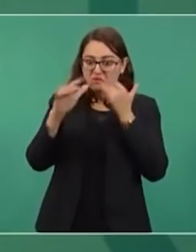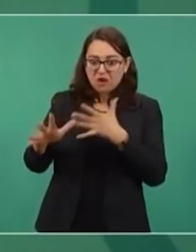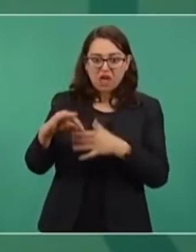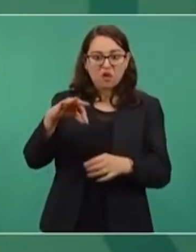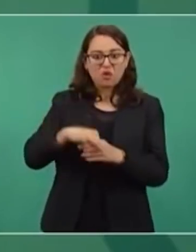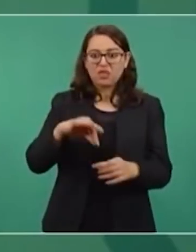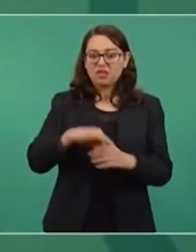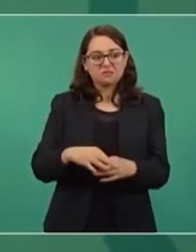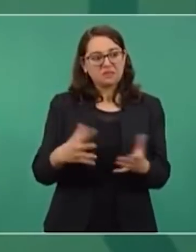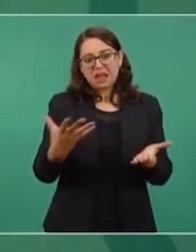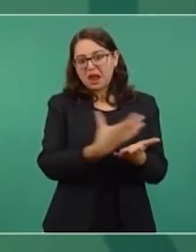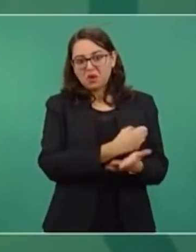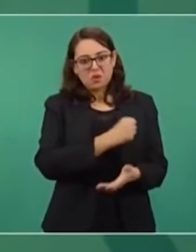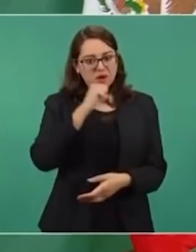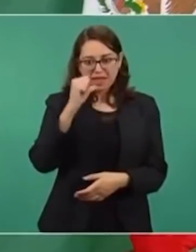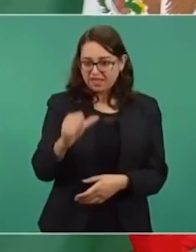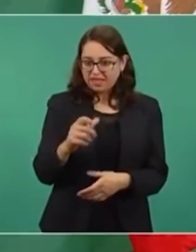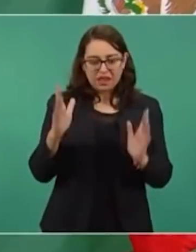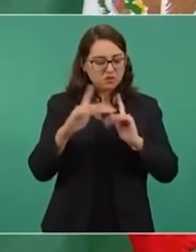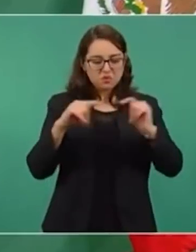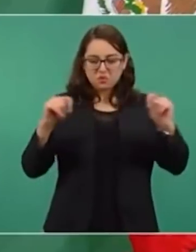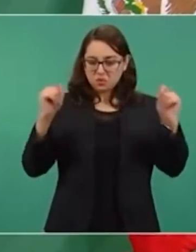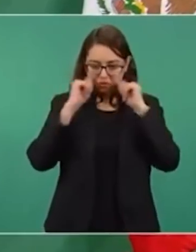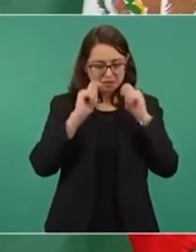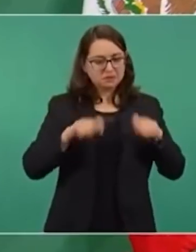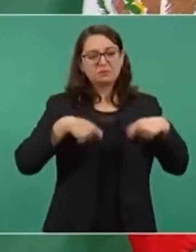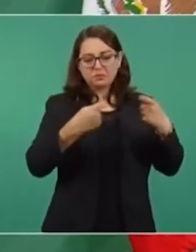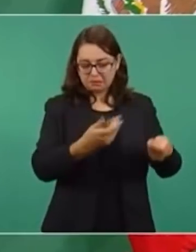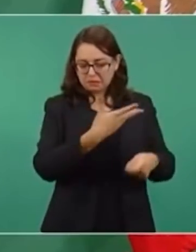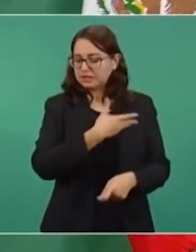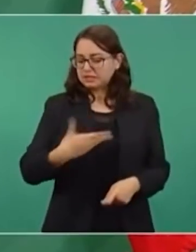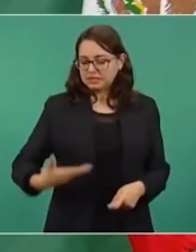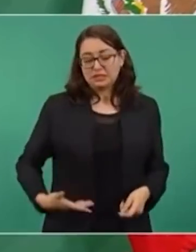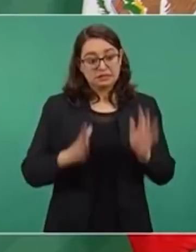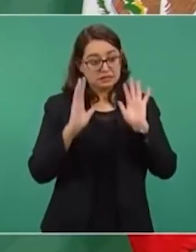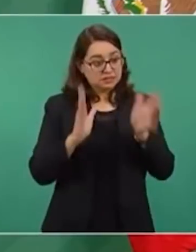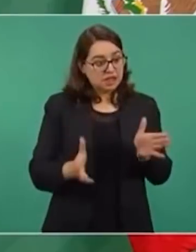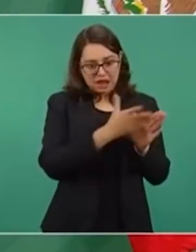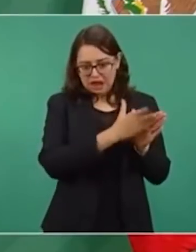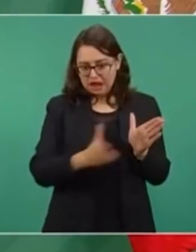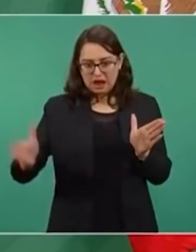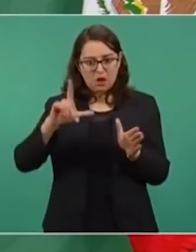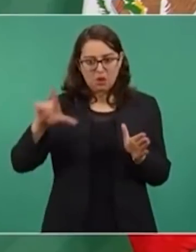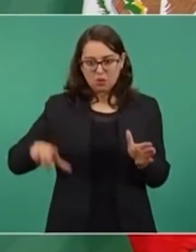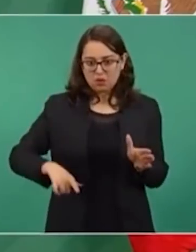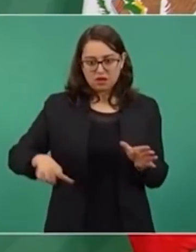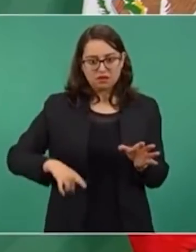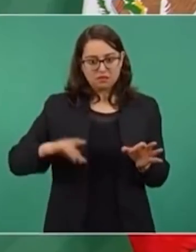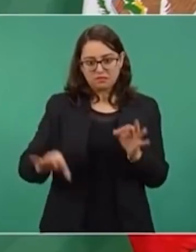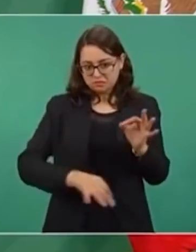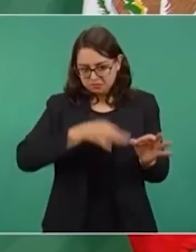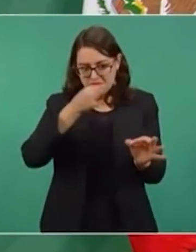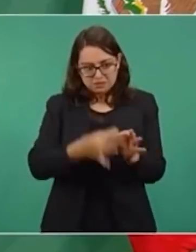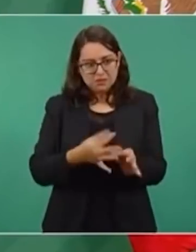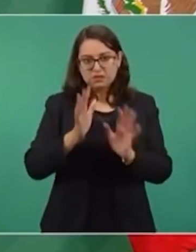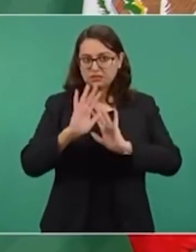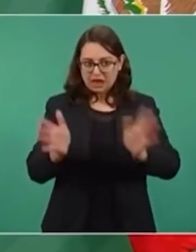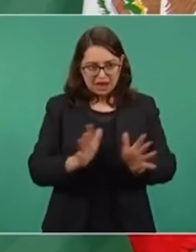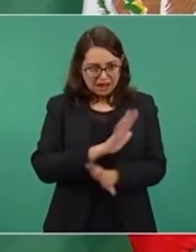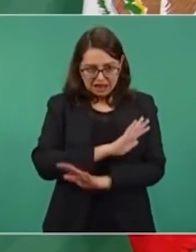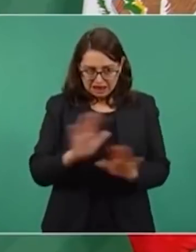Y bueno, ya terminó su gobierno, ya, gracias a la vida, ya,